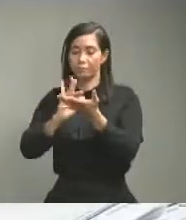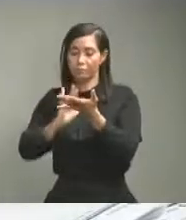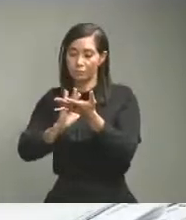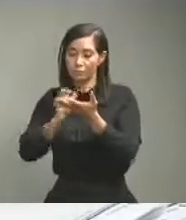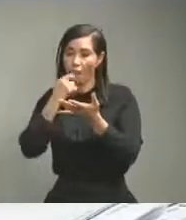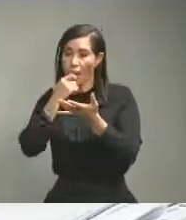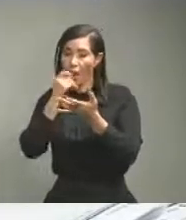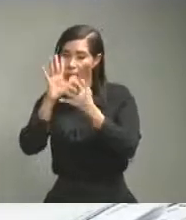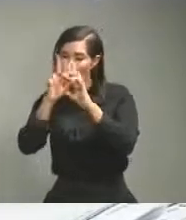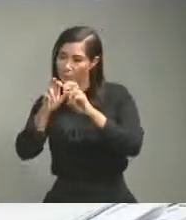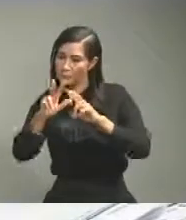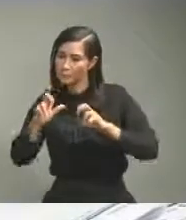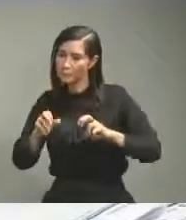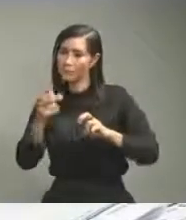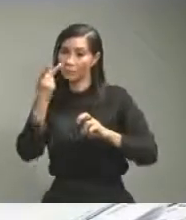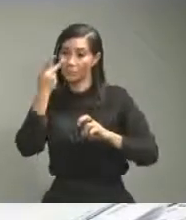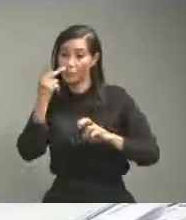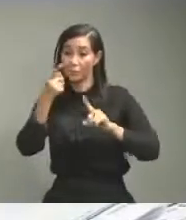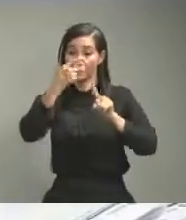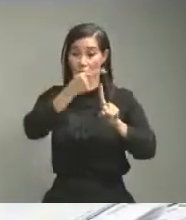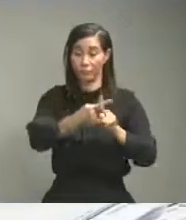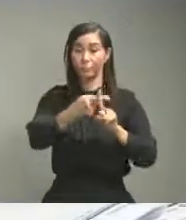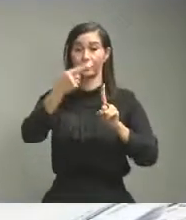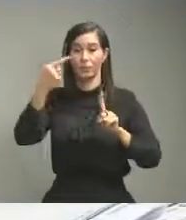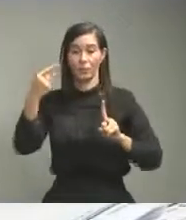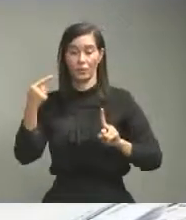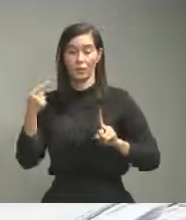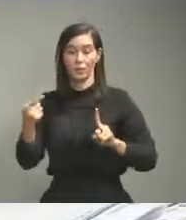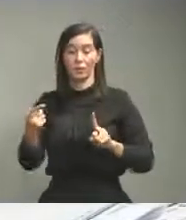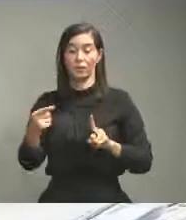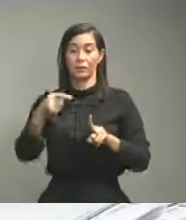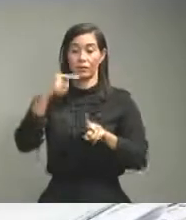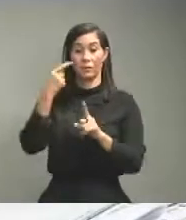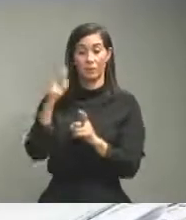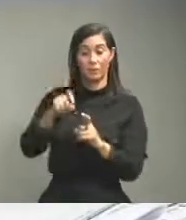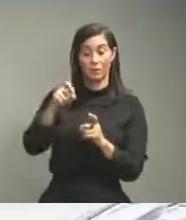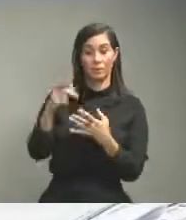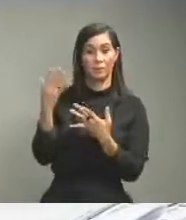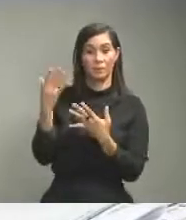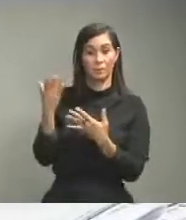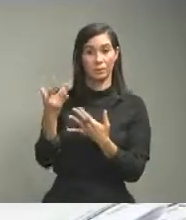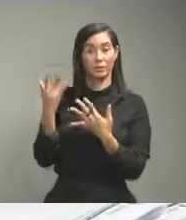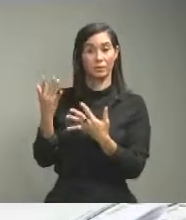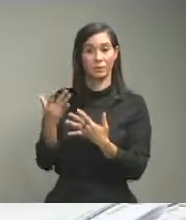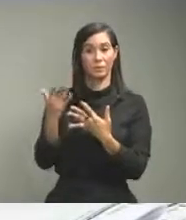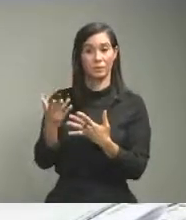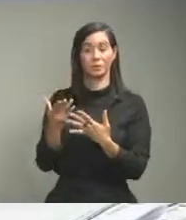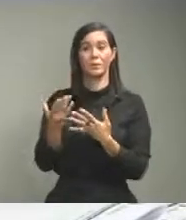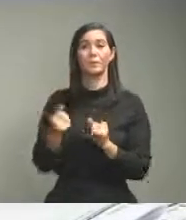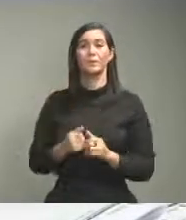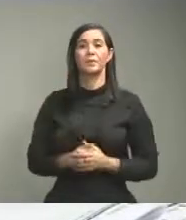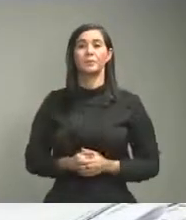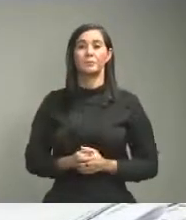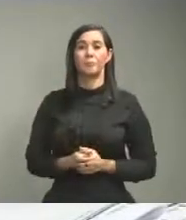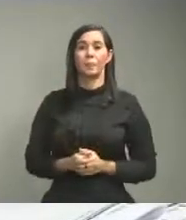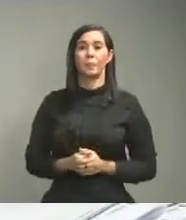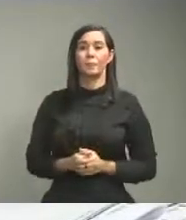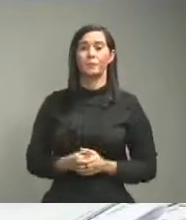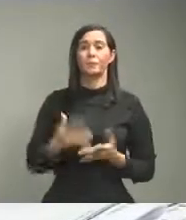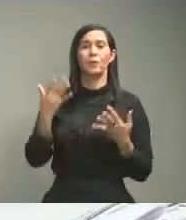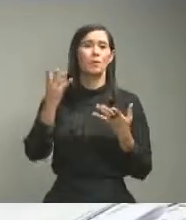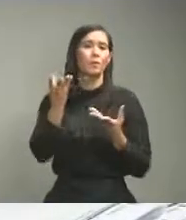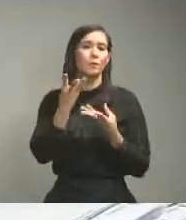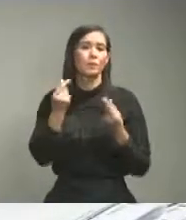que verdaderamente mida la presencia o no de anticuerpos que nunca es menor de ocho días